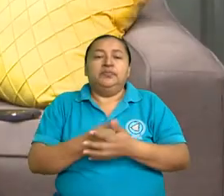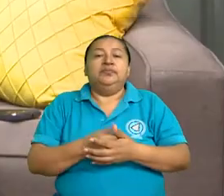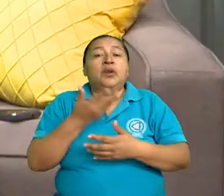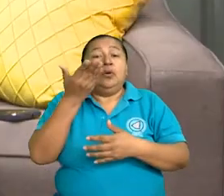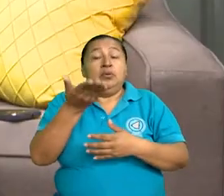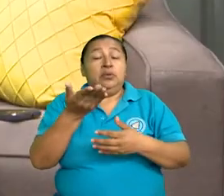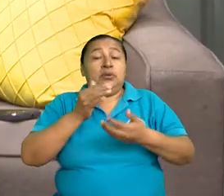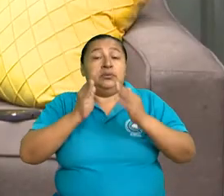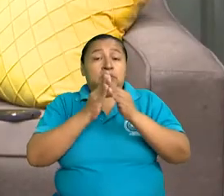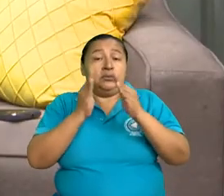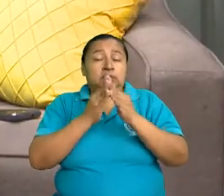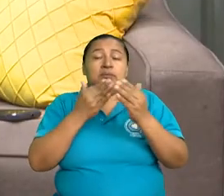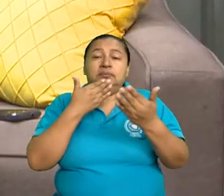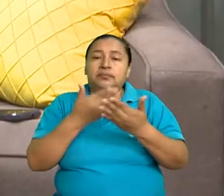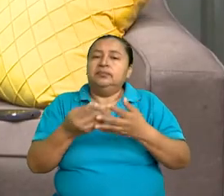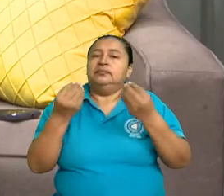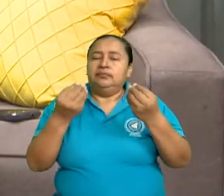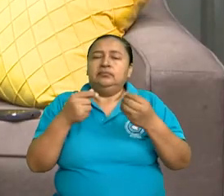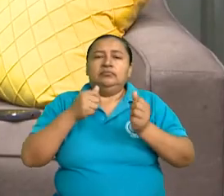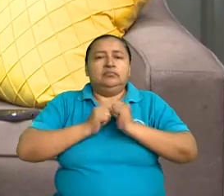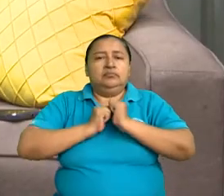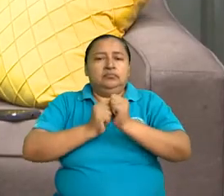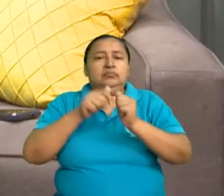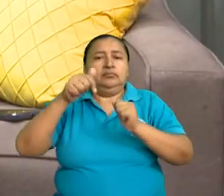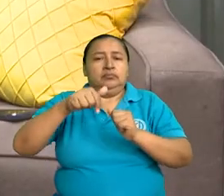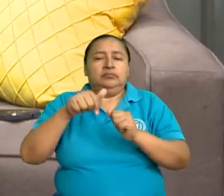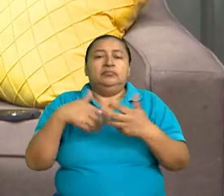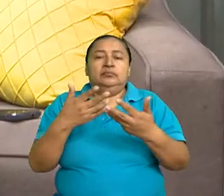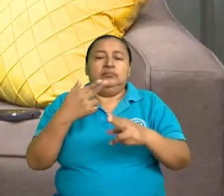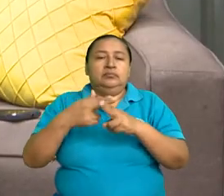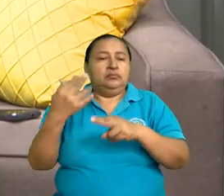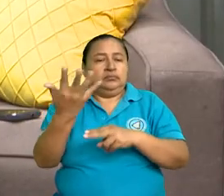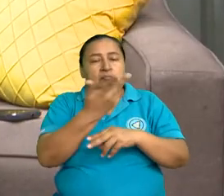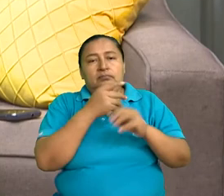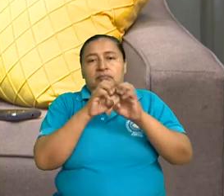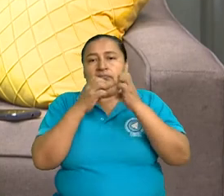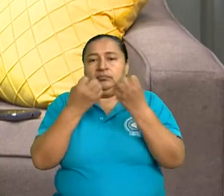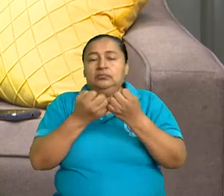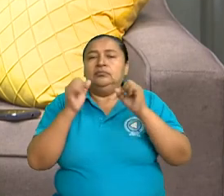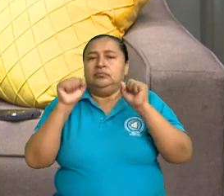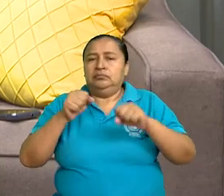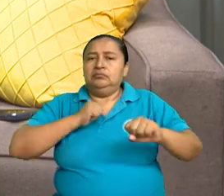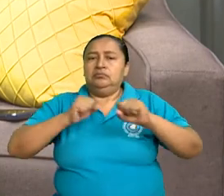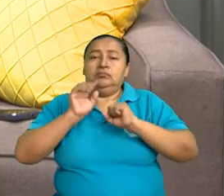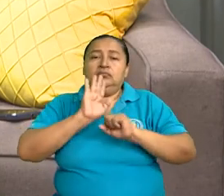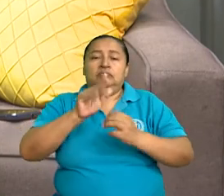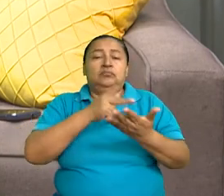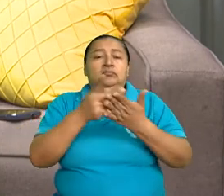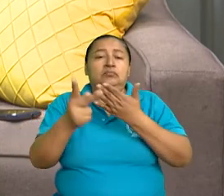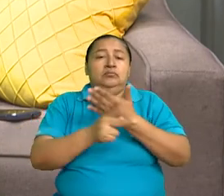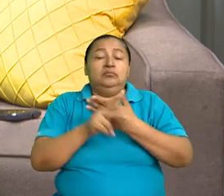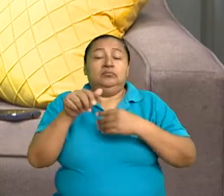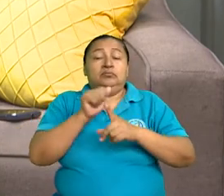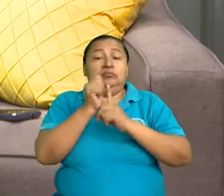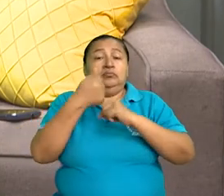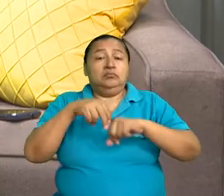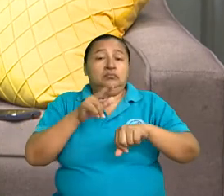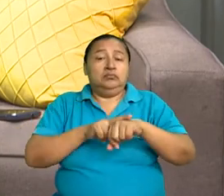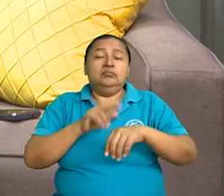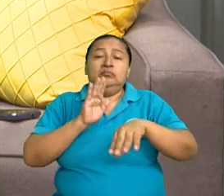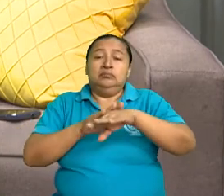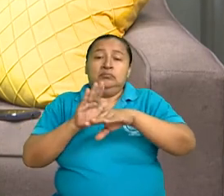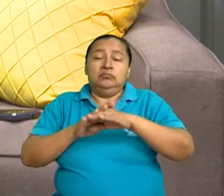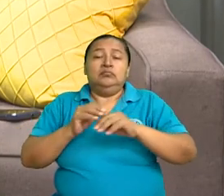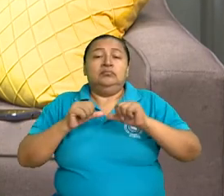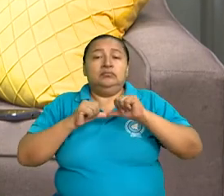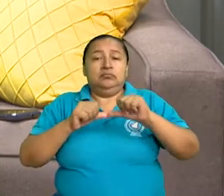Y a usted que esté en su hogar también, muchísimas gracias por habernos acompañado. A nombre de todo el equipo que hace posible la transmisión de su programa desde el Parlamento, le invitamos a que